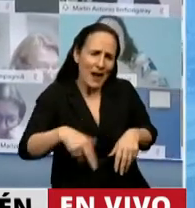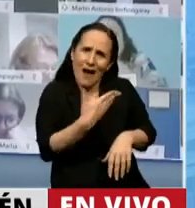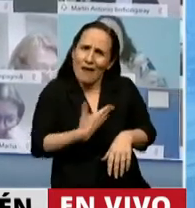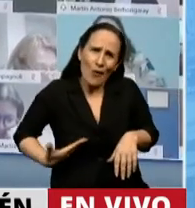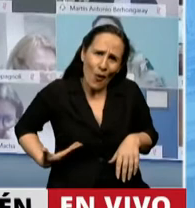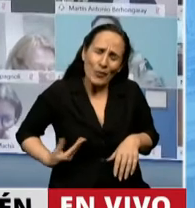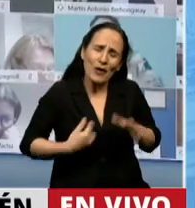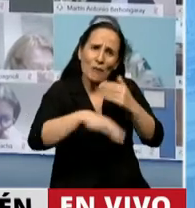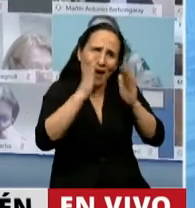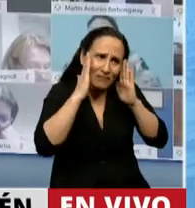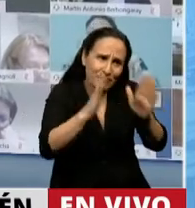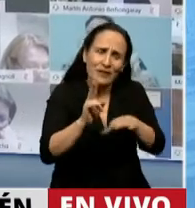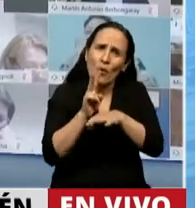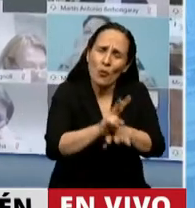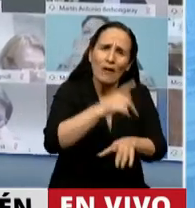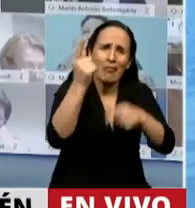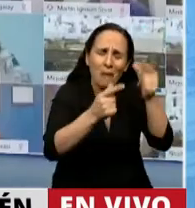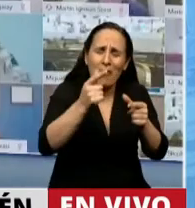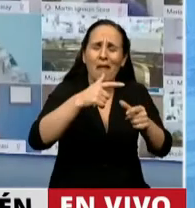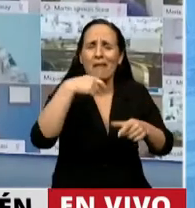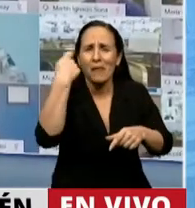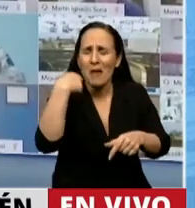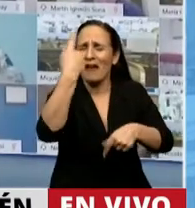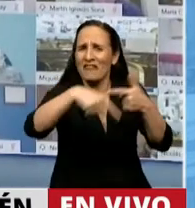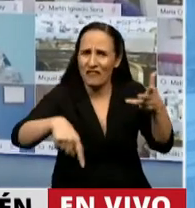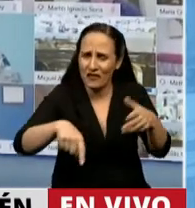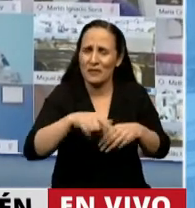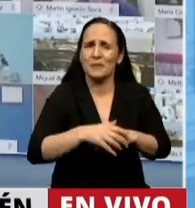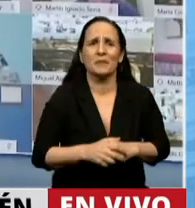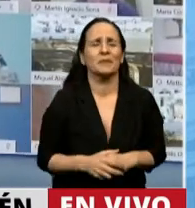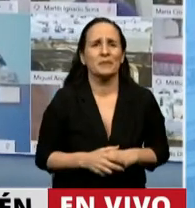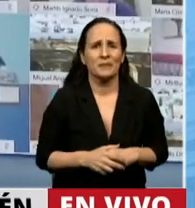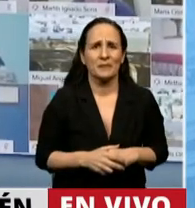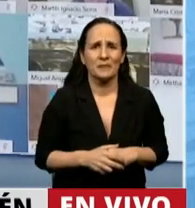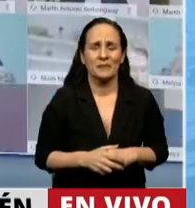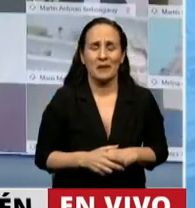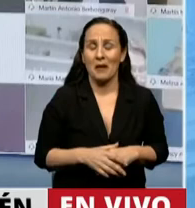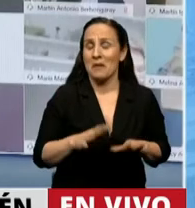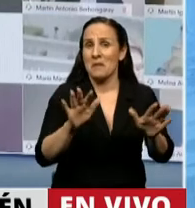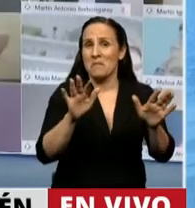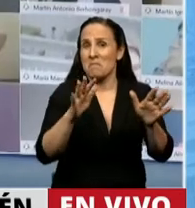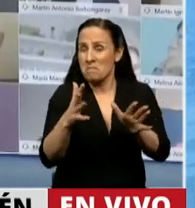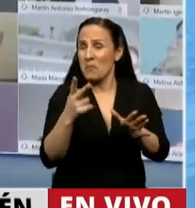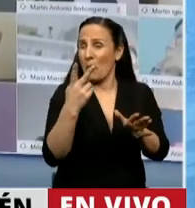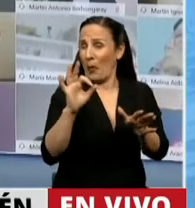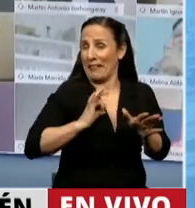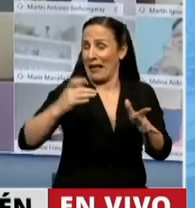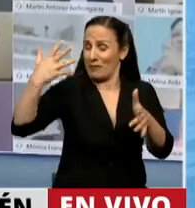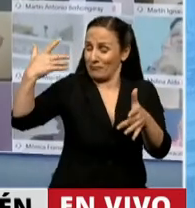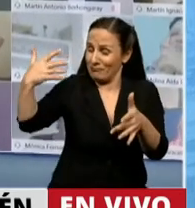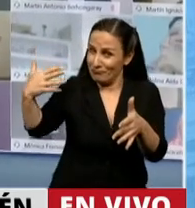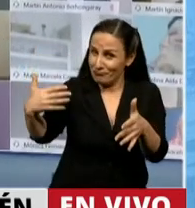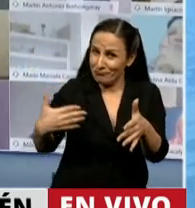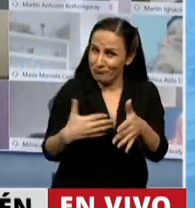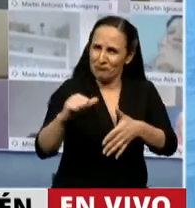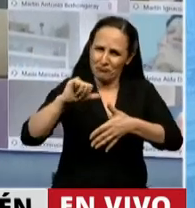aprovechamiento sustentable. Señor Presidente, a lo largo de los últimos 20 años, nuestra